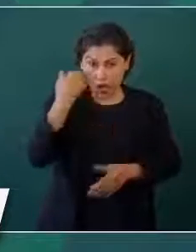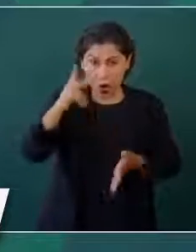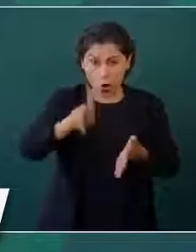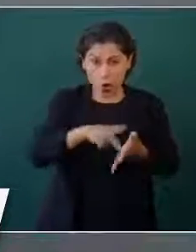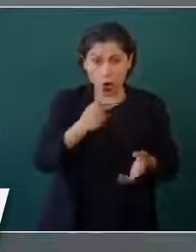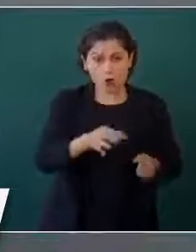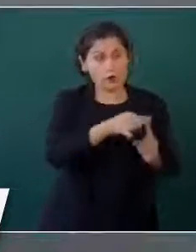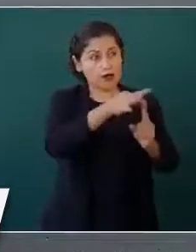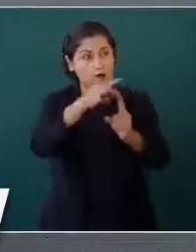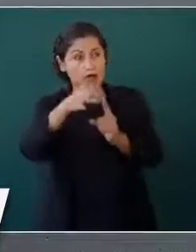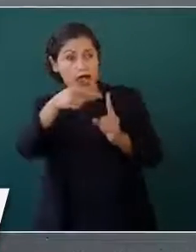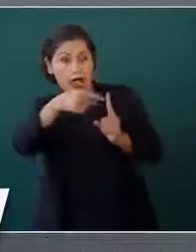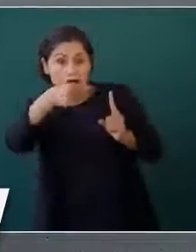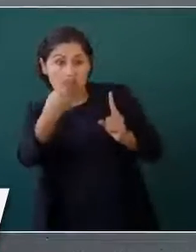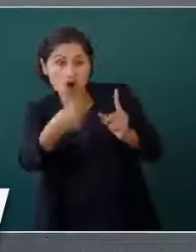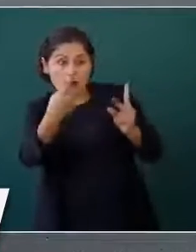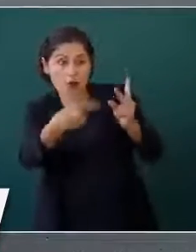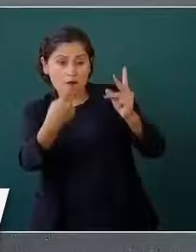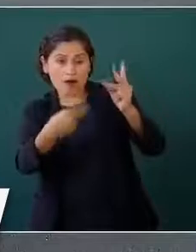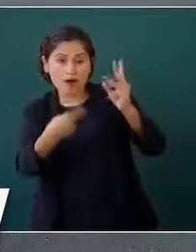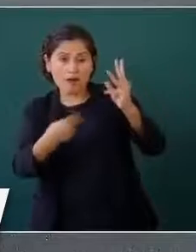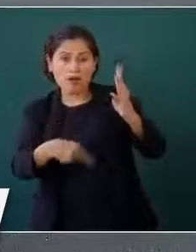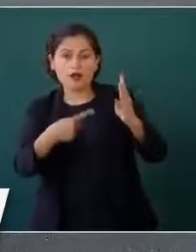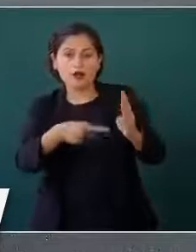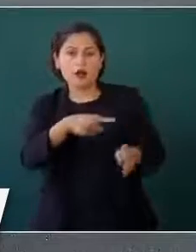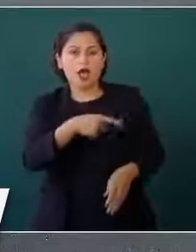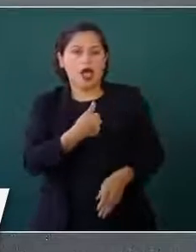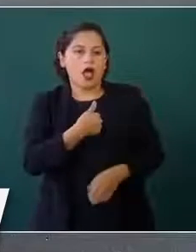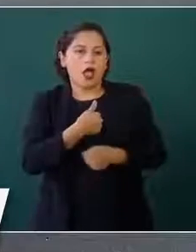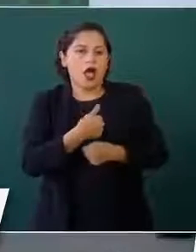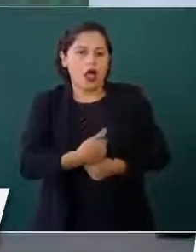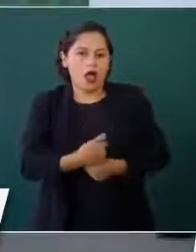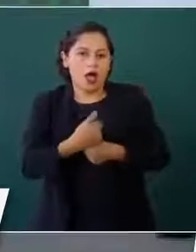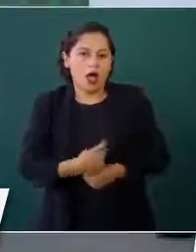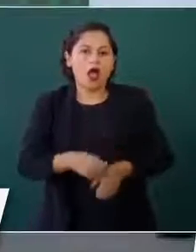ni en víctimas ni en modelos sociales.